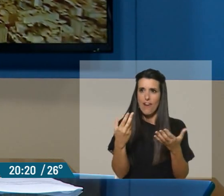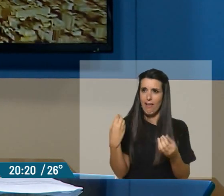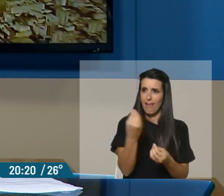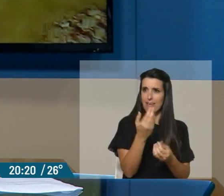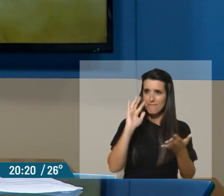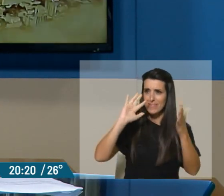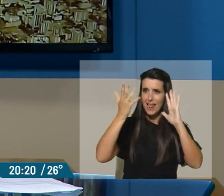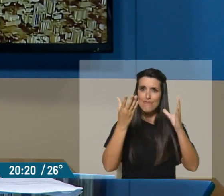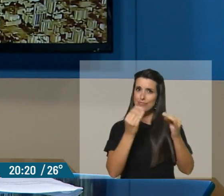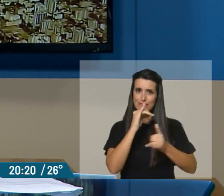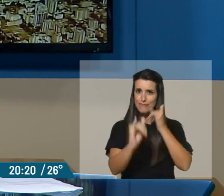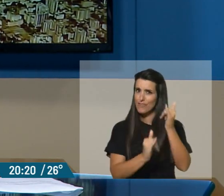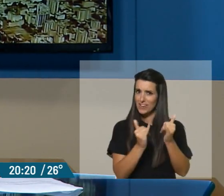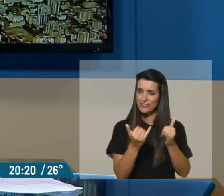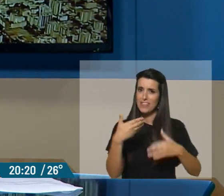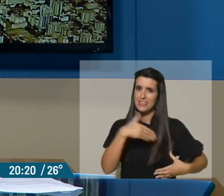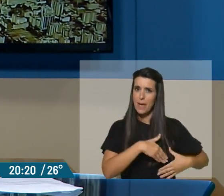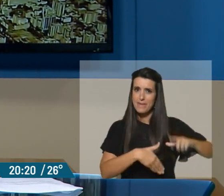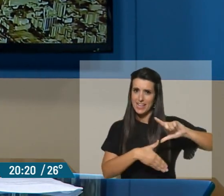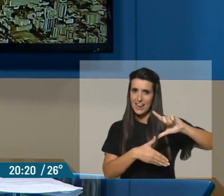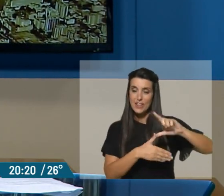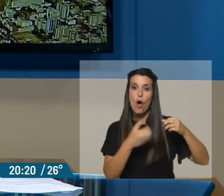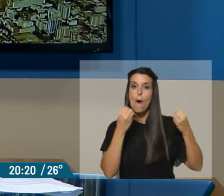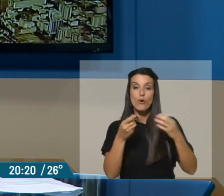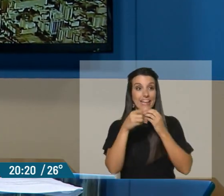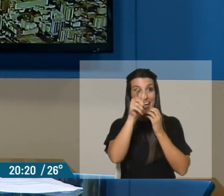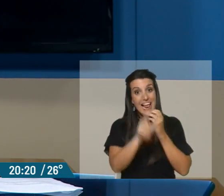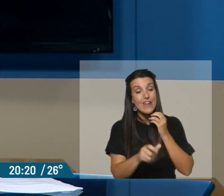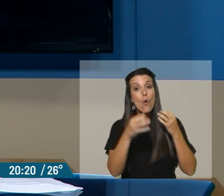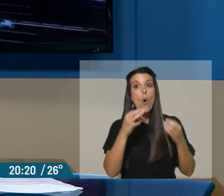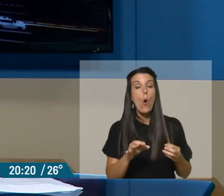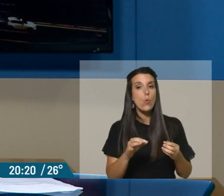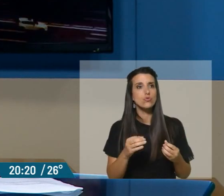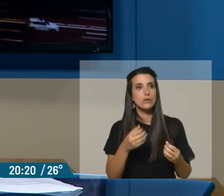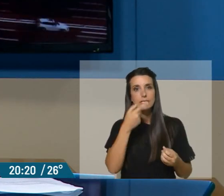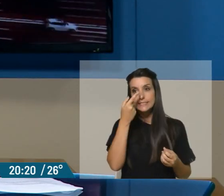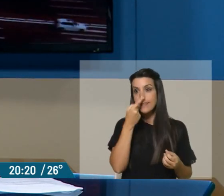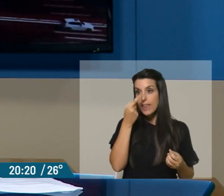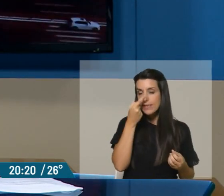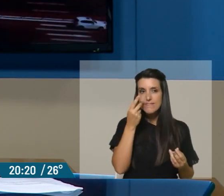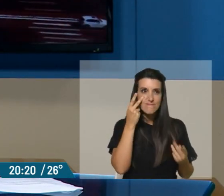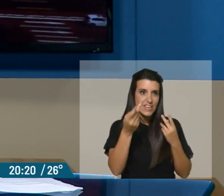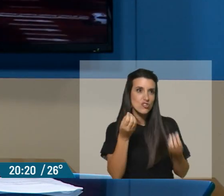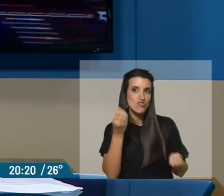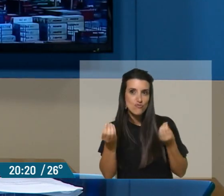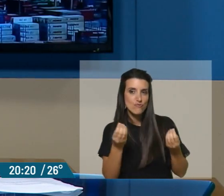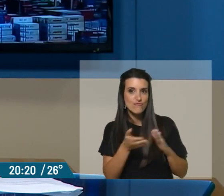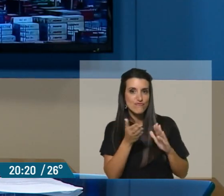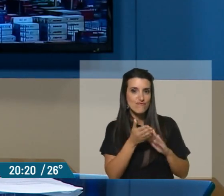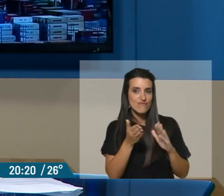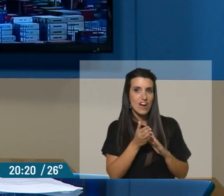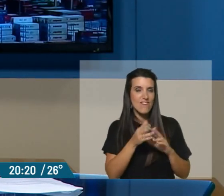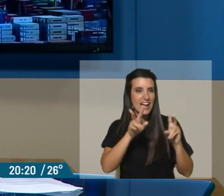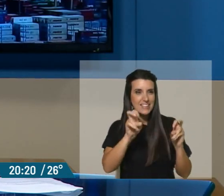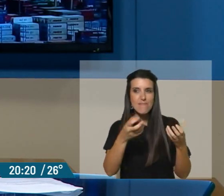Milei en una asunción presidencial en América Latina. Porque despierta justamente un enorme interés el ver cómo va a tratar de